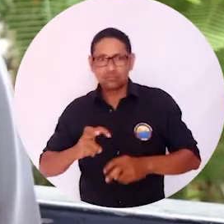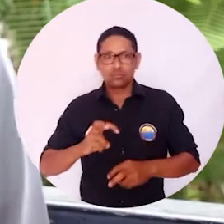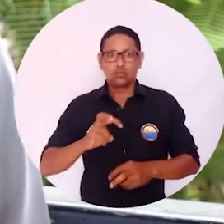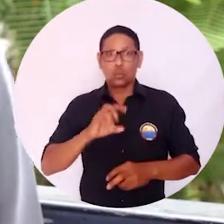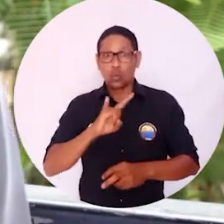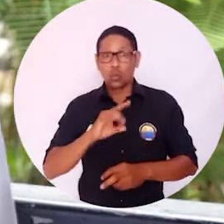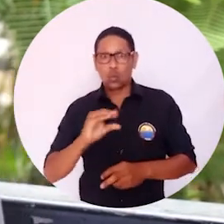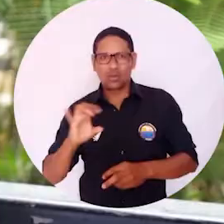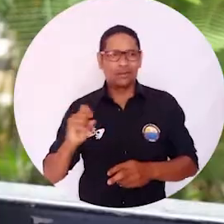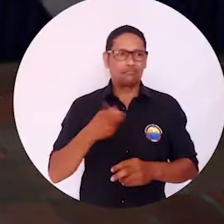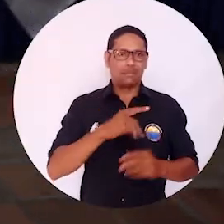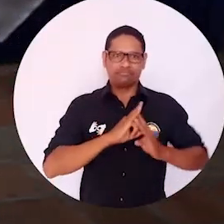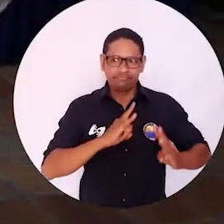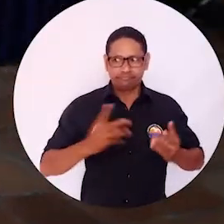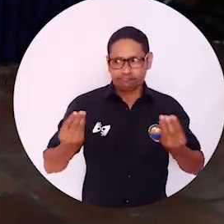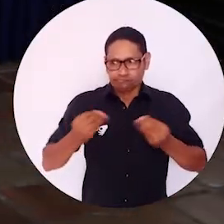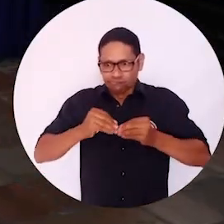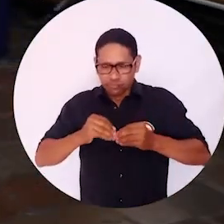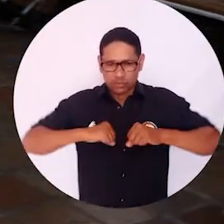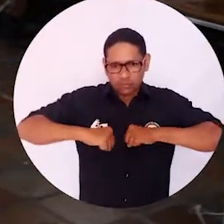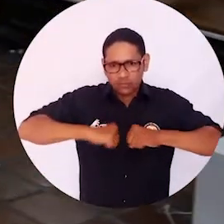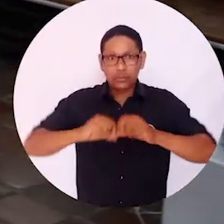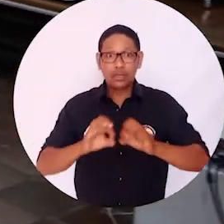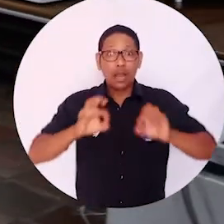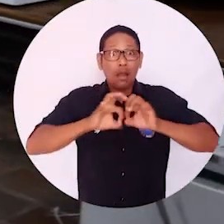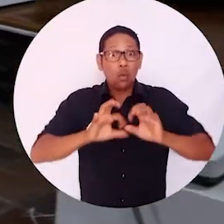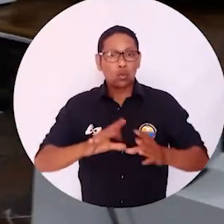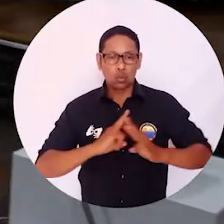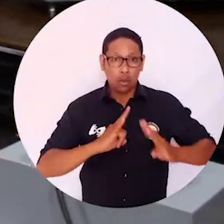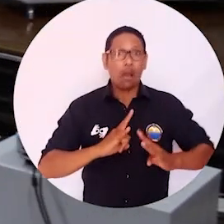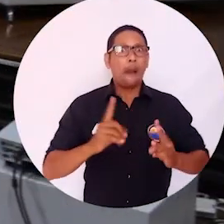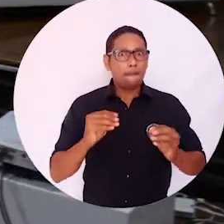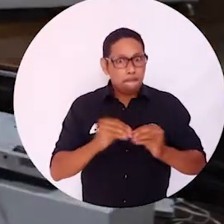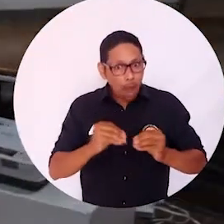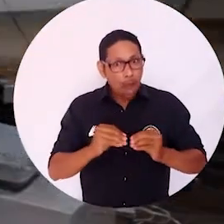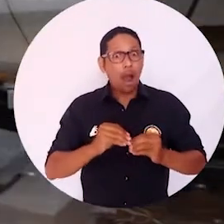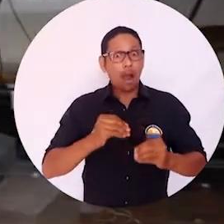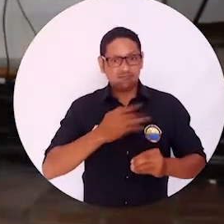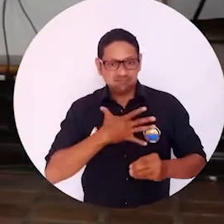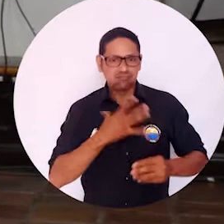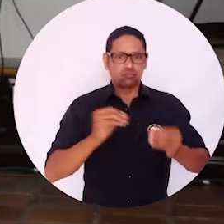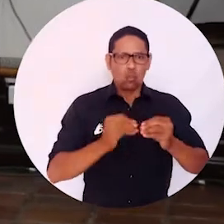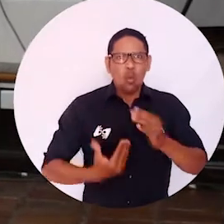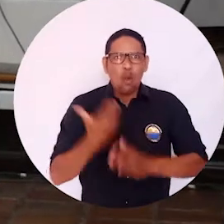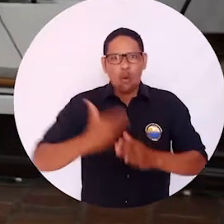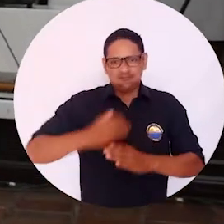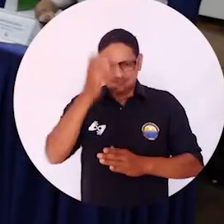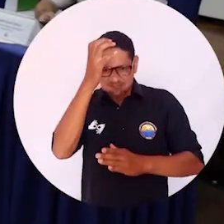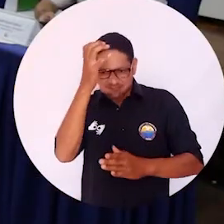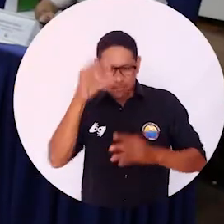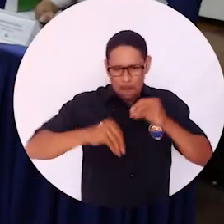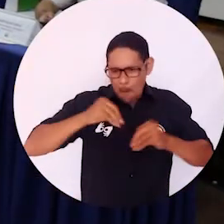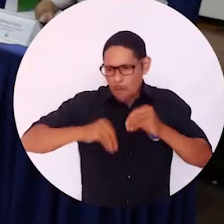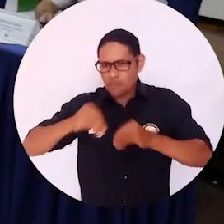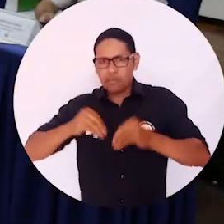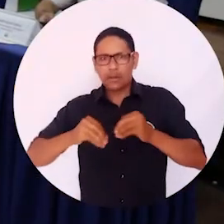participando en la estructuración. La iniciativa científica demostró las capacidades de esta Casa de Estudios Superiores en la generación de nuevo conocimiento y